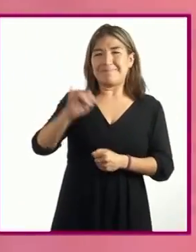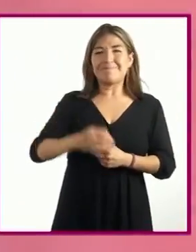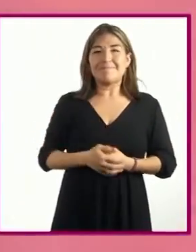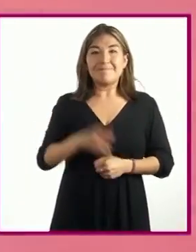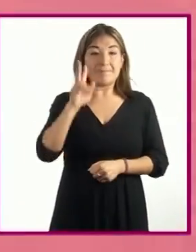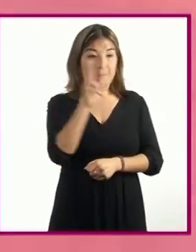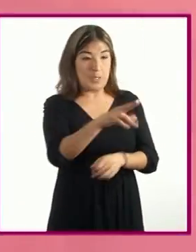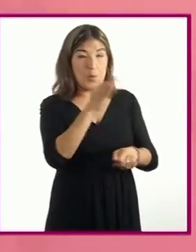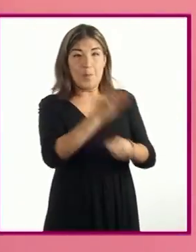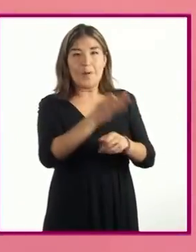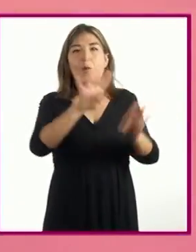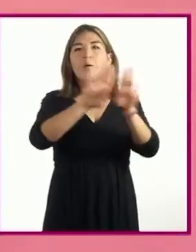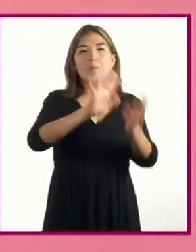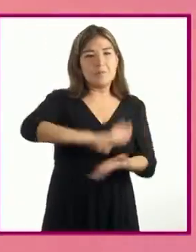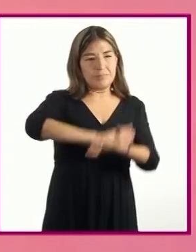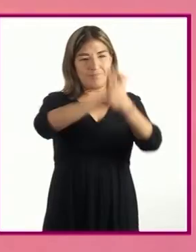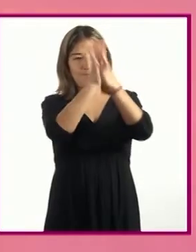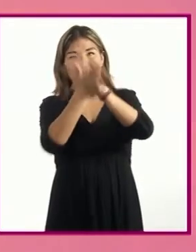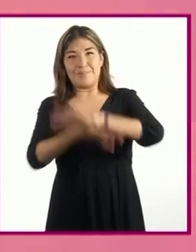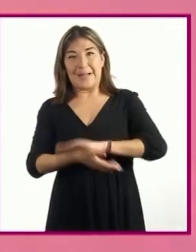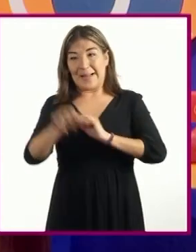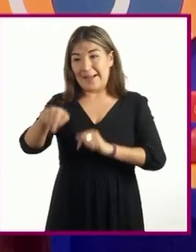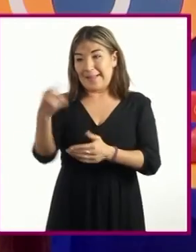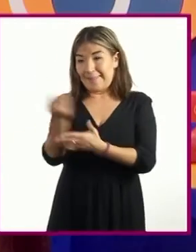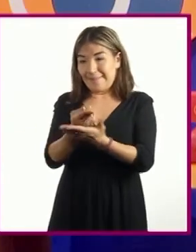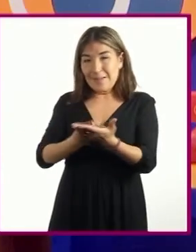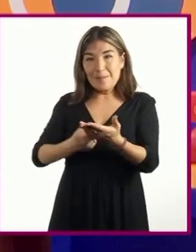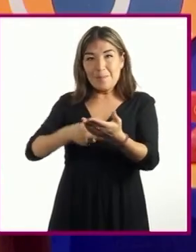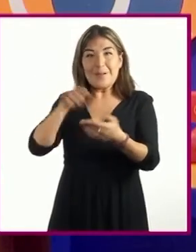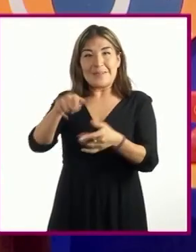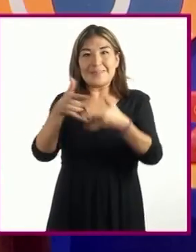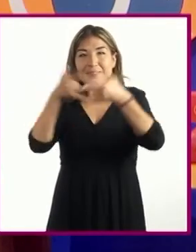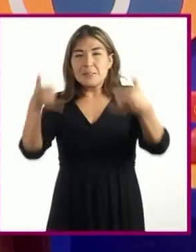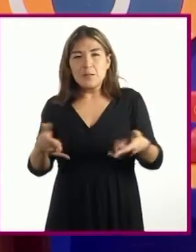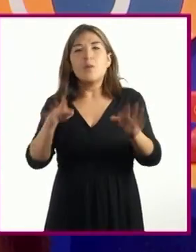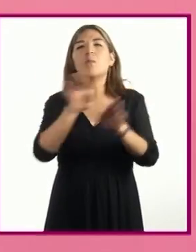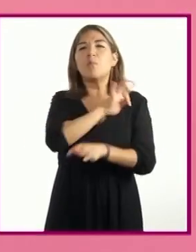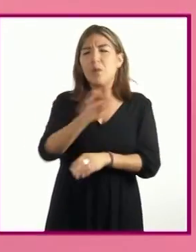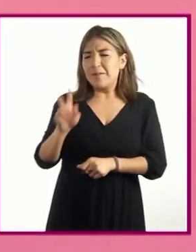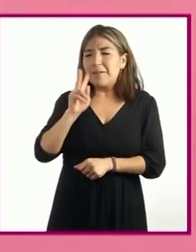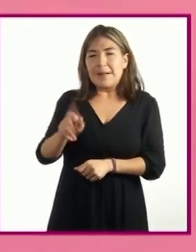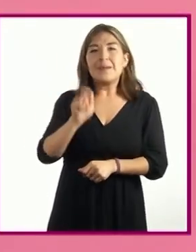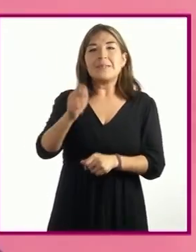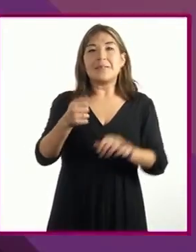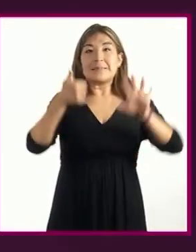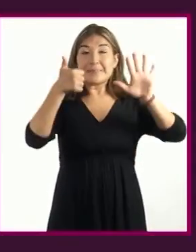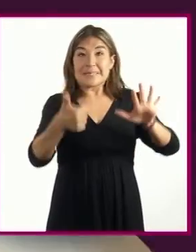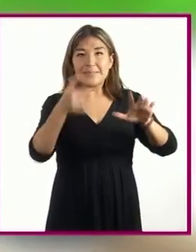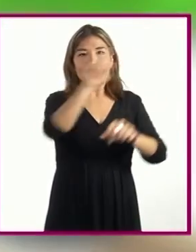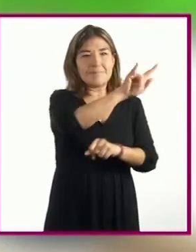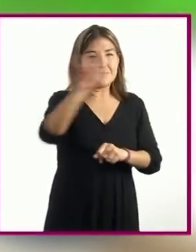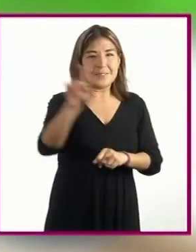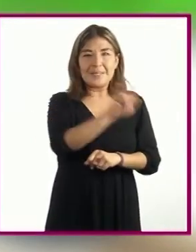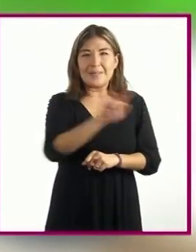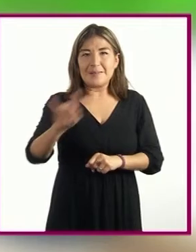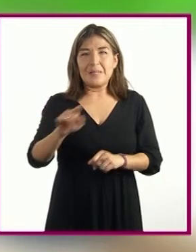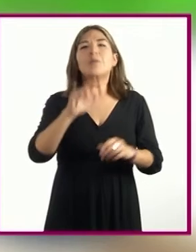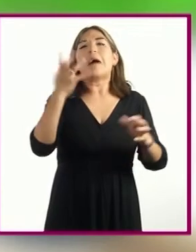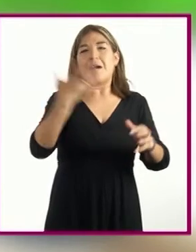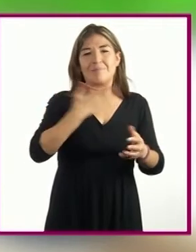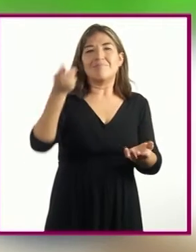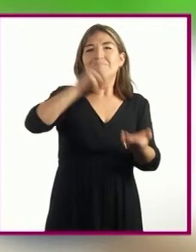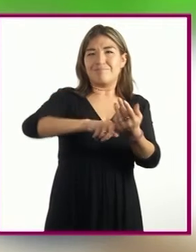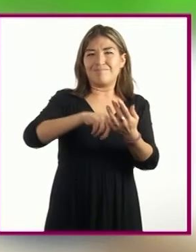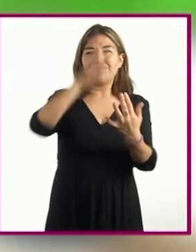narración del cuento transformada en historieta pudimos observar que se conforman por seis viñetas y sus espacios claro